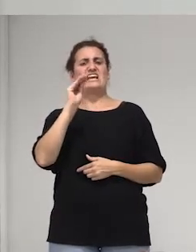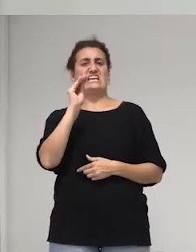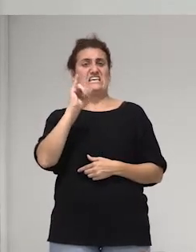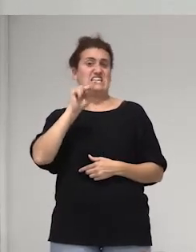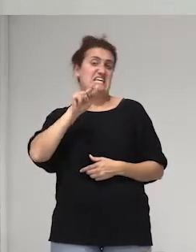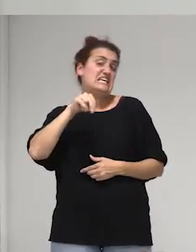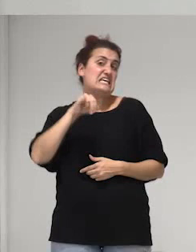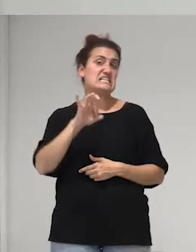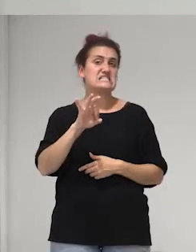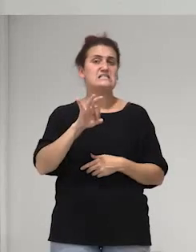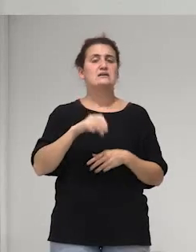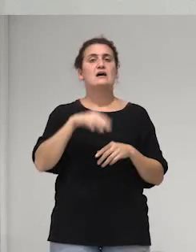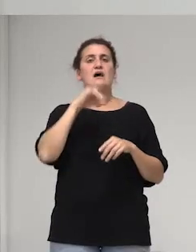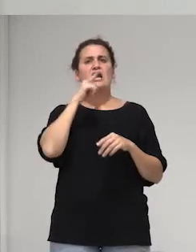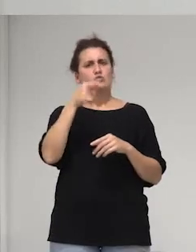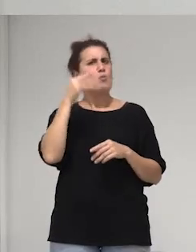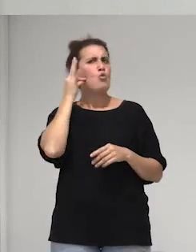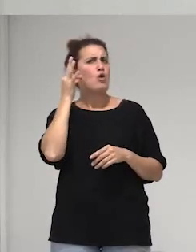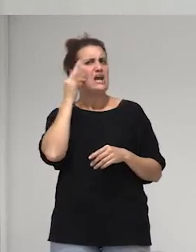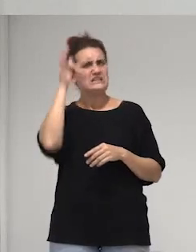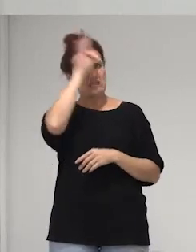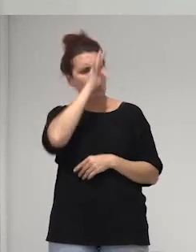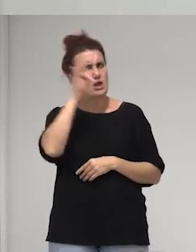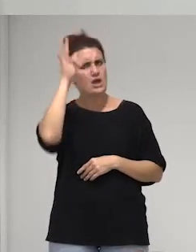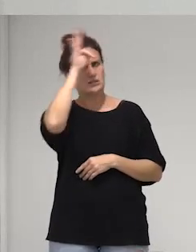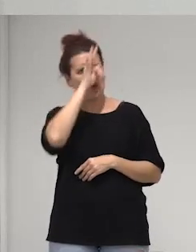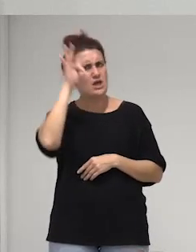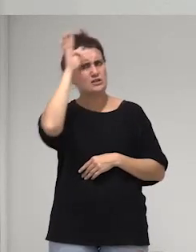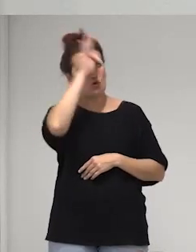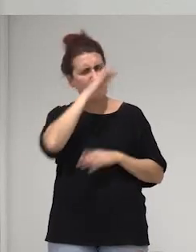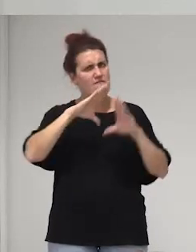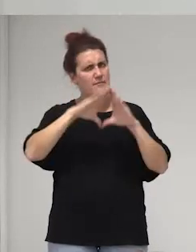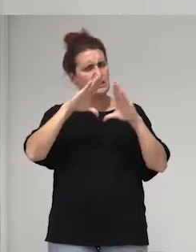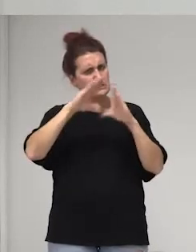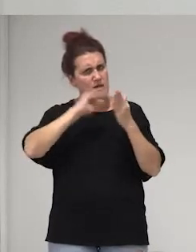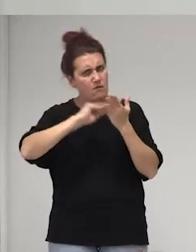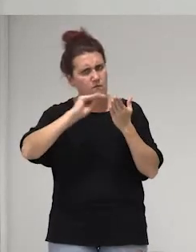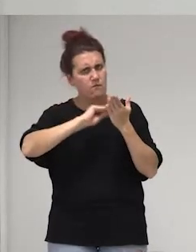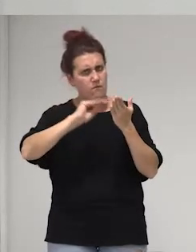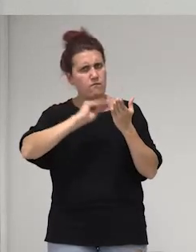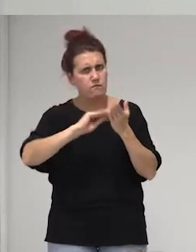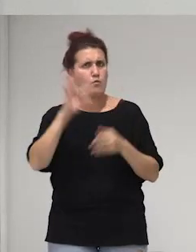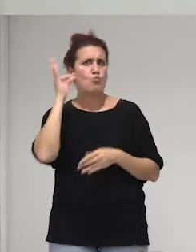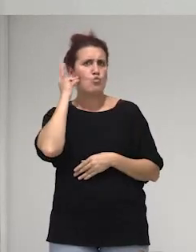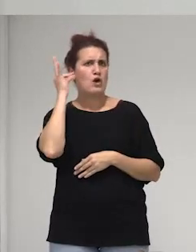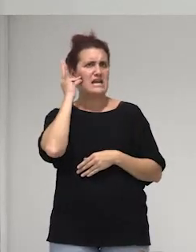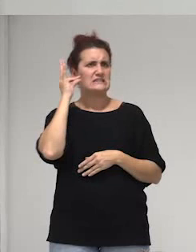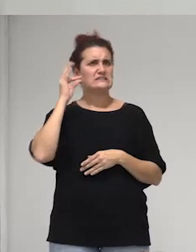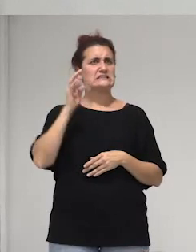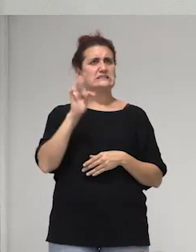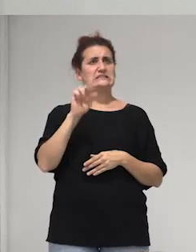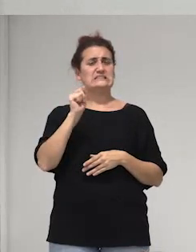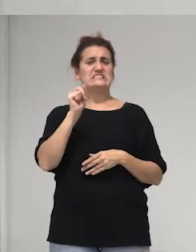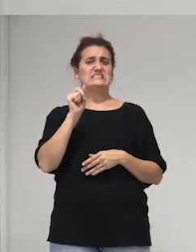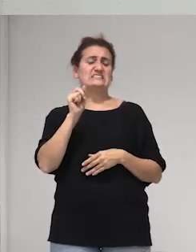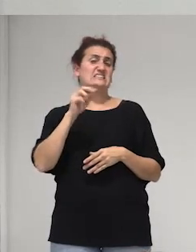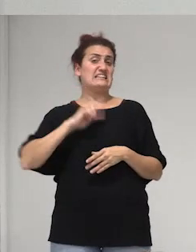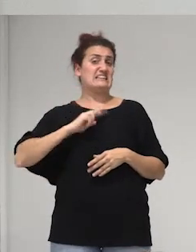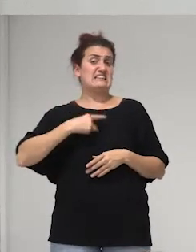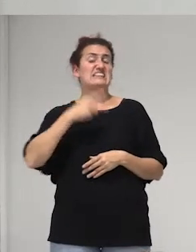que hizo mucha teoría feminista de mujeres travestis en Argentina